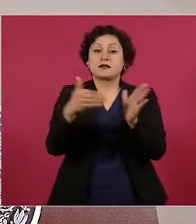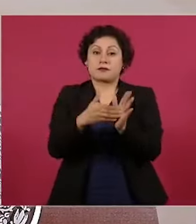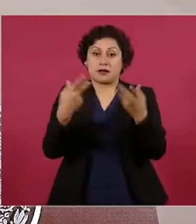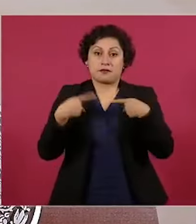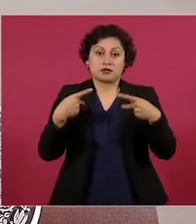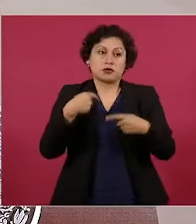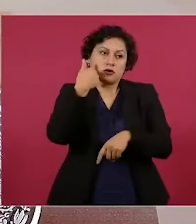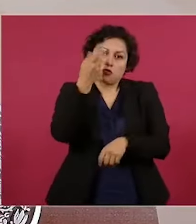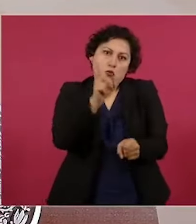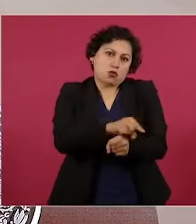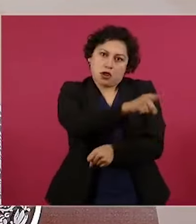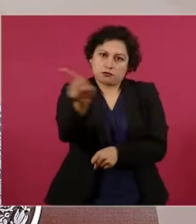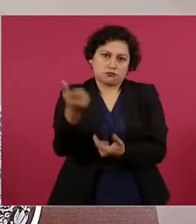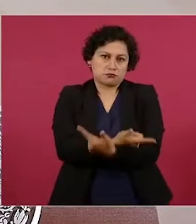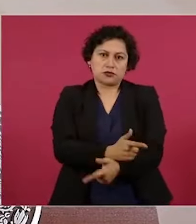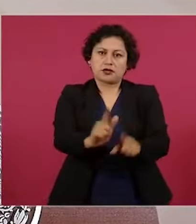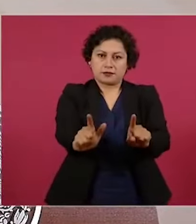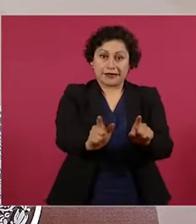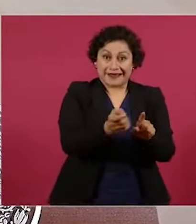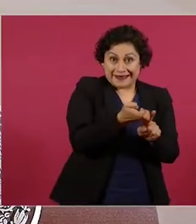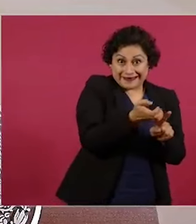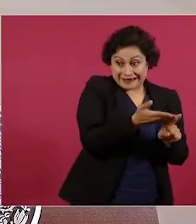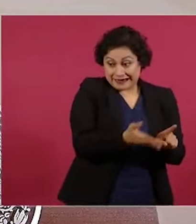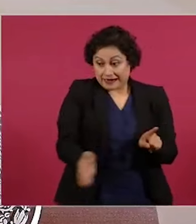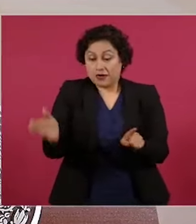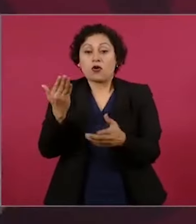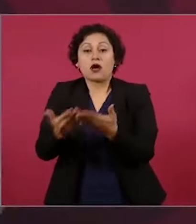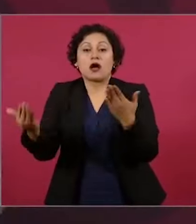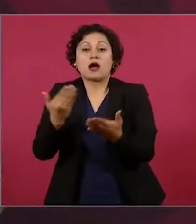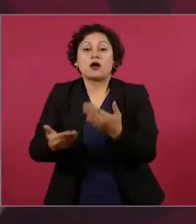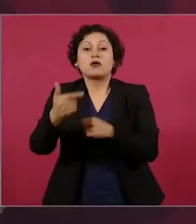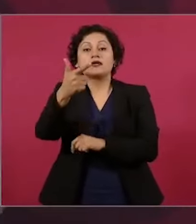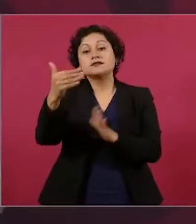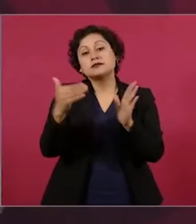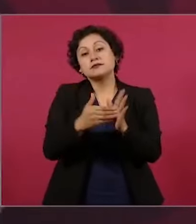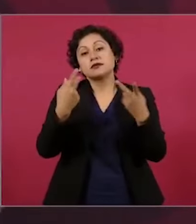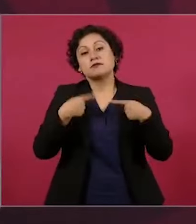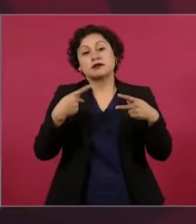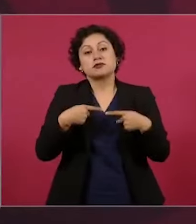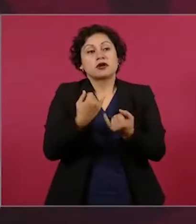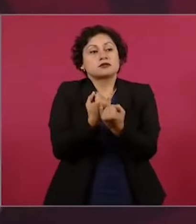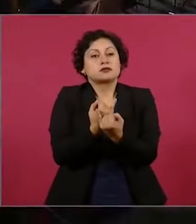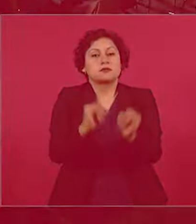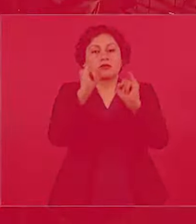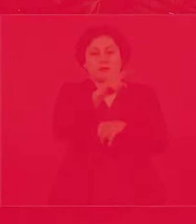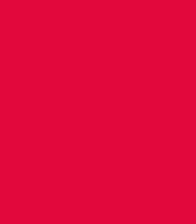o en un mes y medio se han inscrito ya 7 mil trabajadoras y trabajadores independientes al Infonavit con este mecanismo.